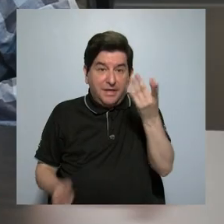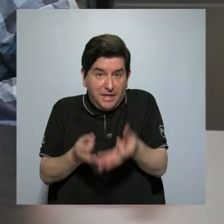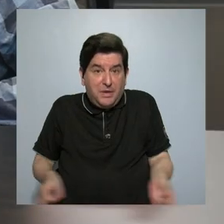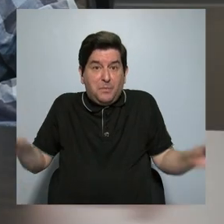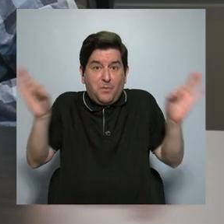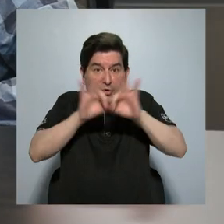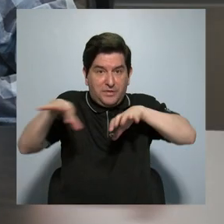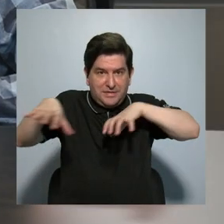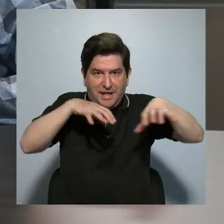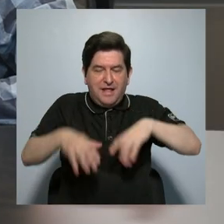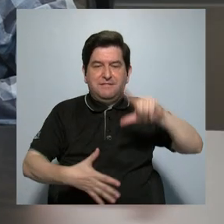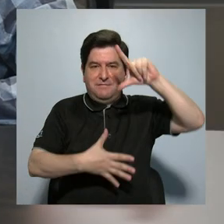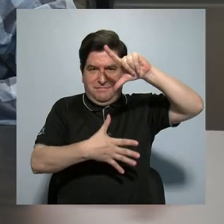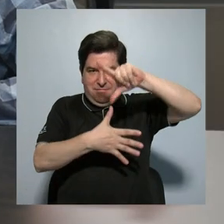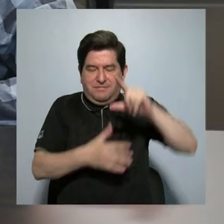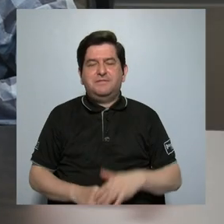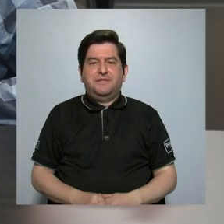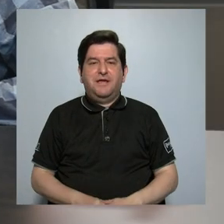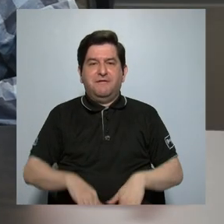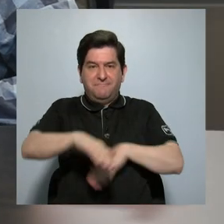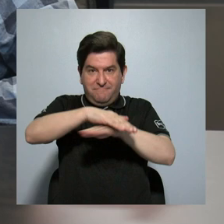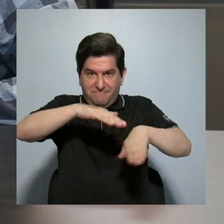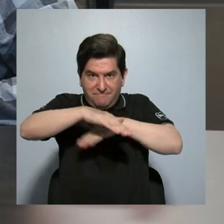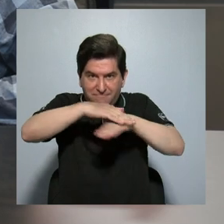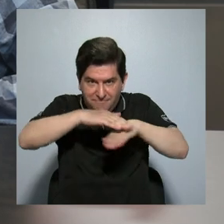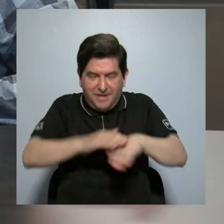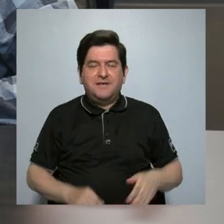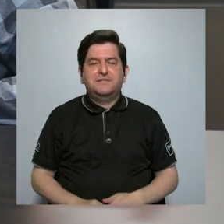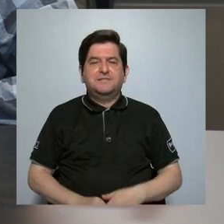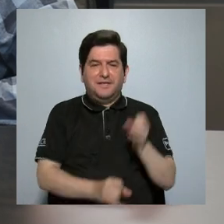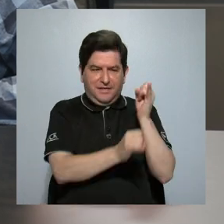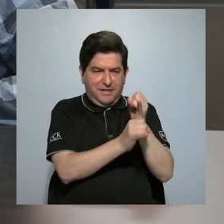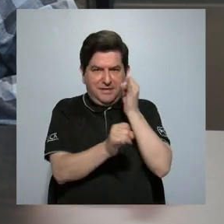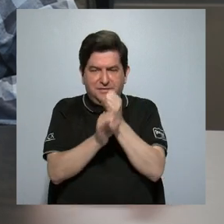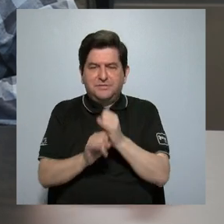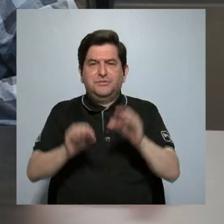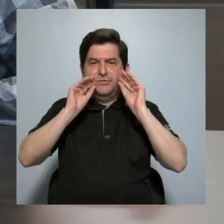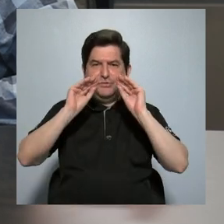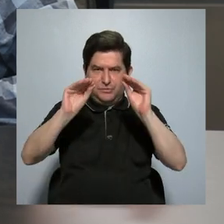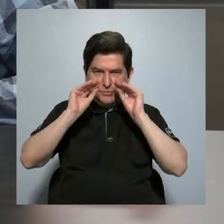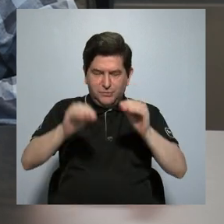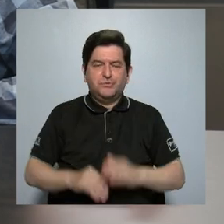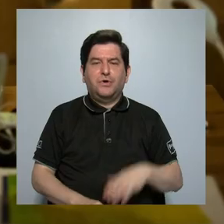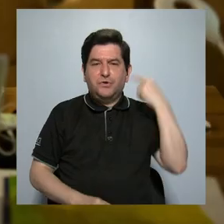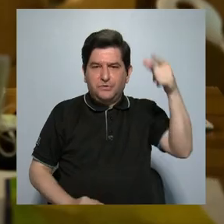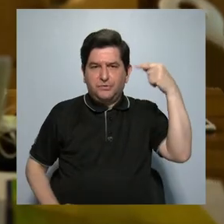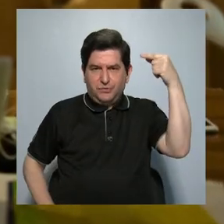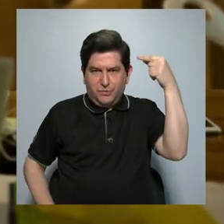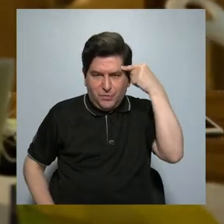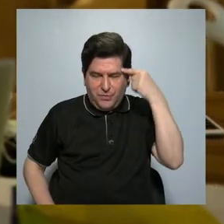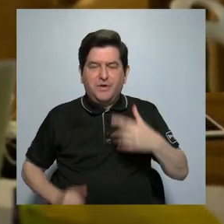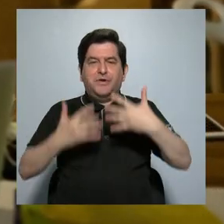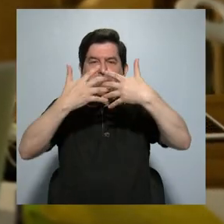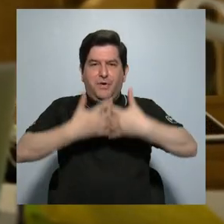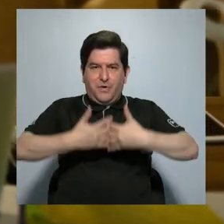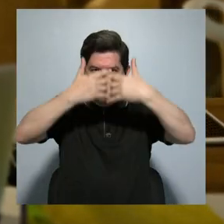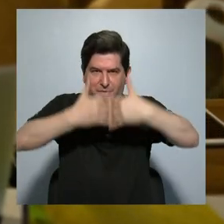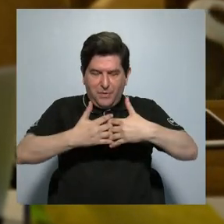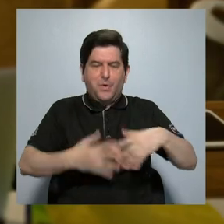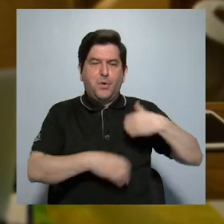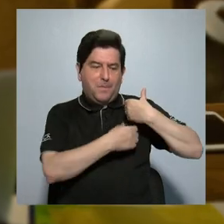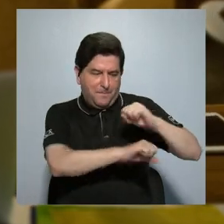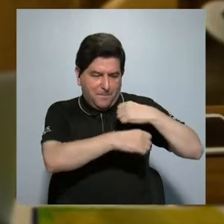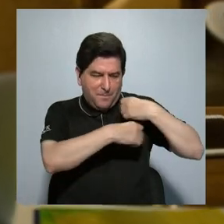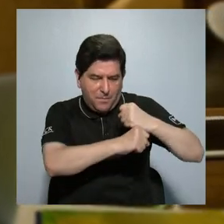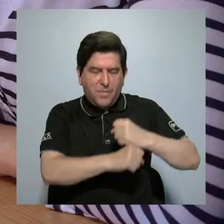Esta importante cita latinoamericana será un referente para las instituciones académicas, el gobierno, empresas,